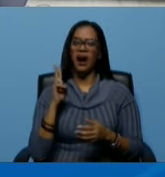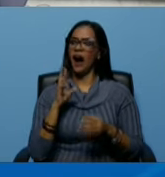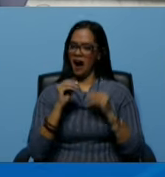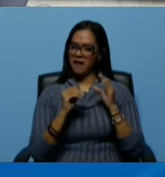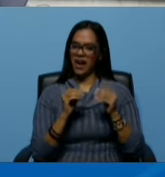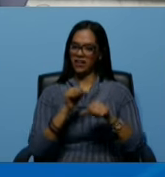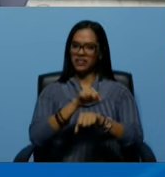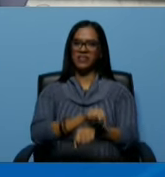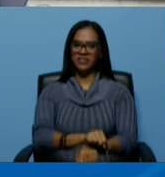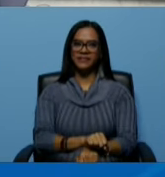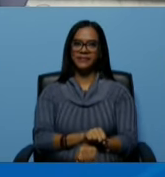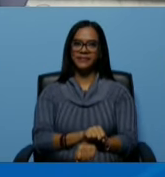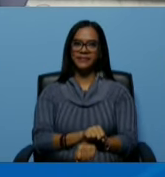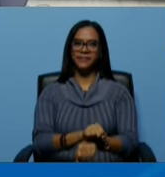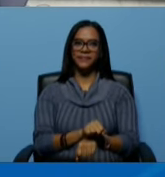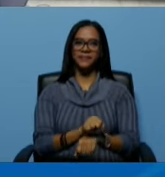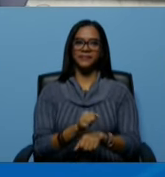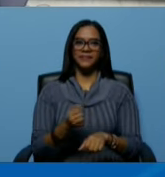José Gregorio precisamente